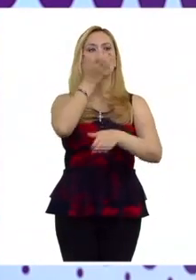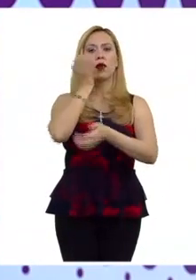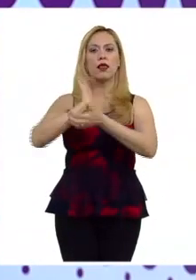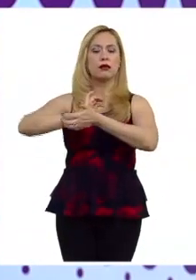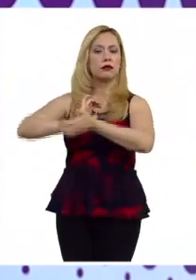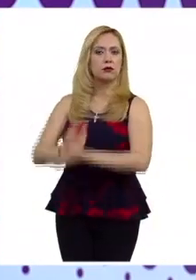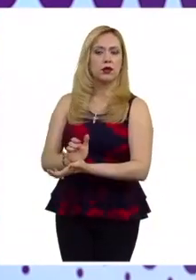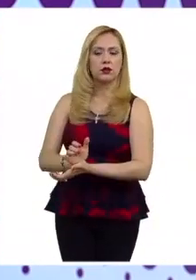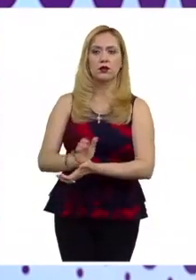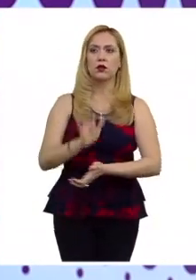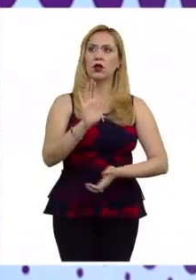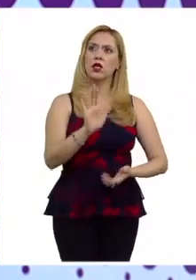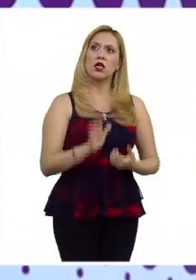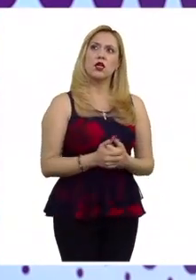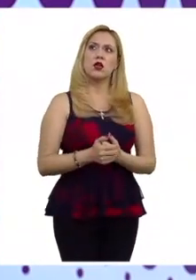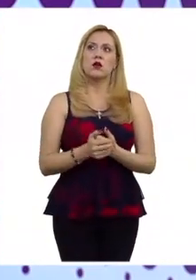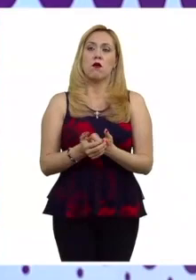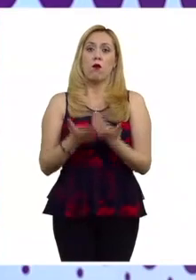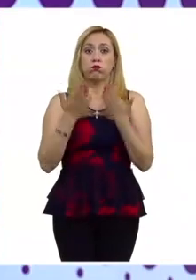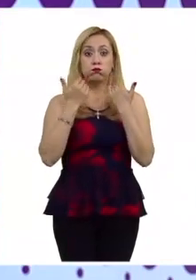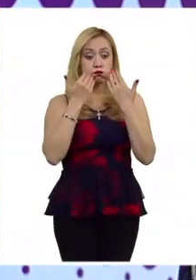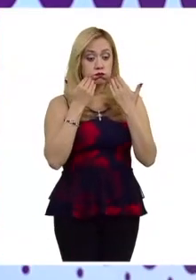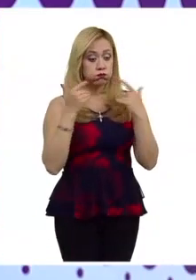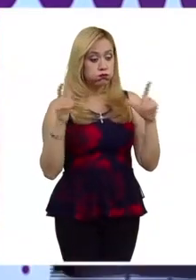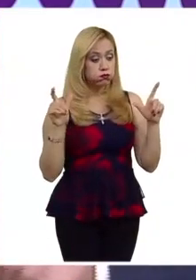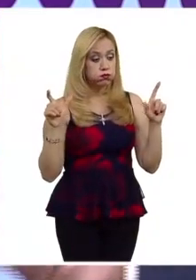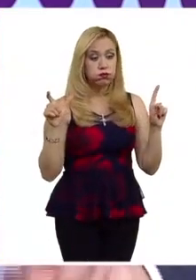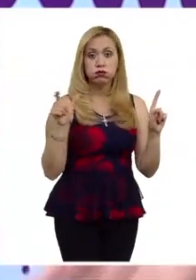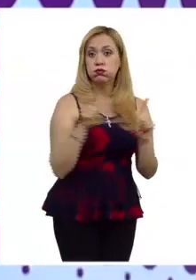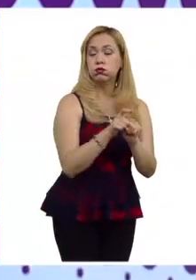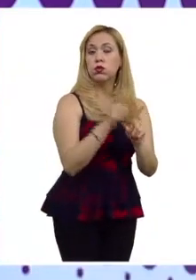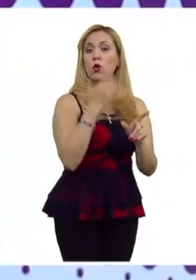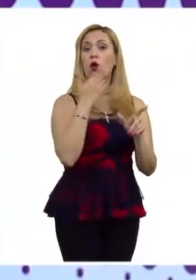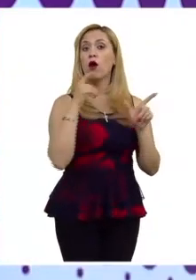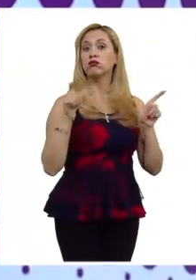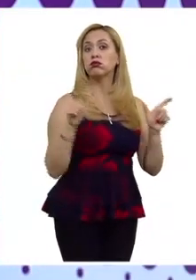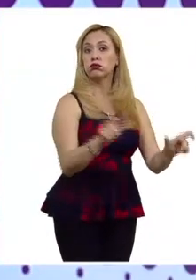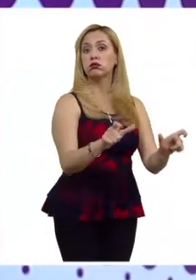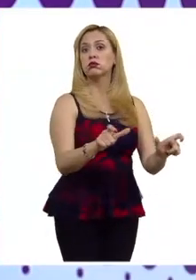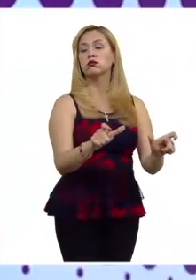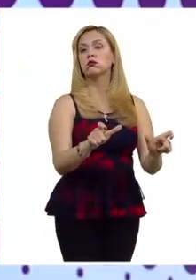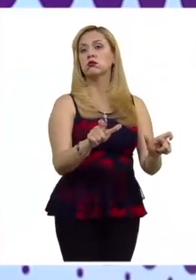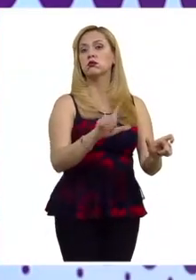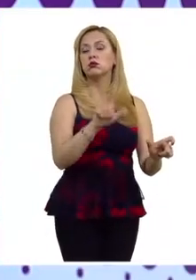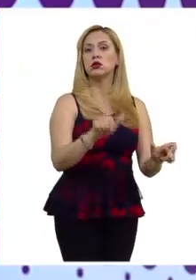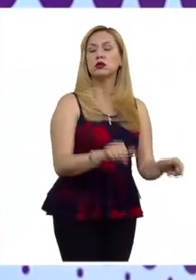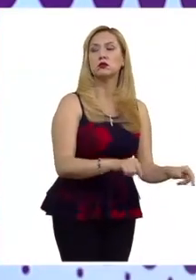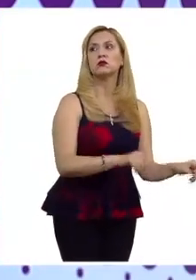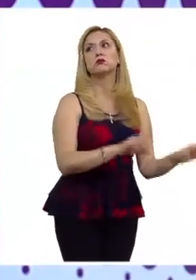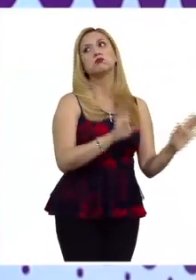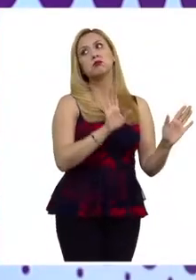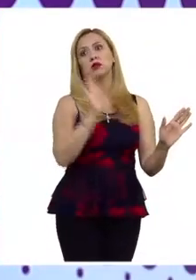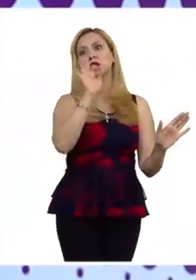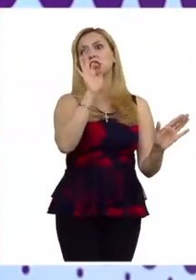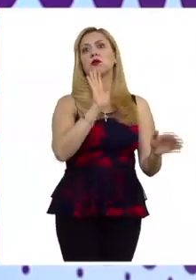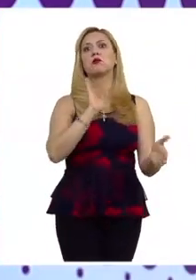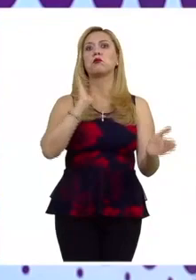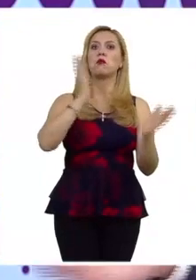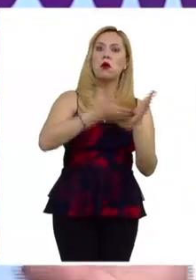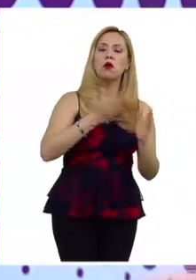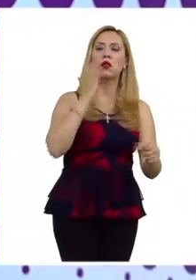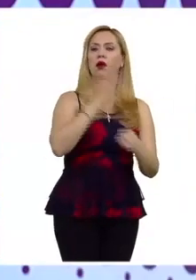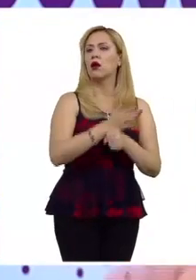que el no no estar protegido necesariamente conlleve a lo que habíamos hablado en el segmento anterior de sanciones